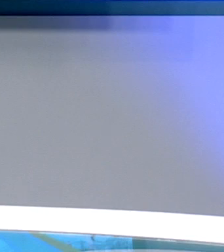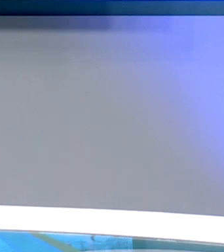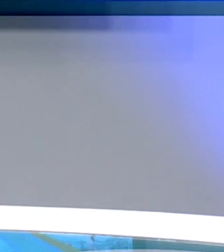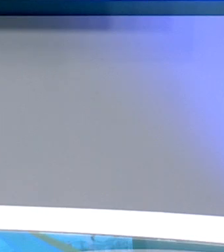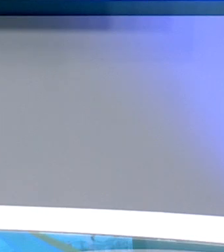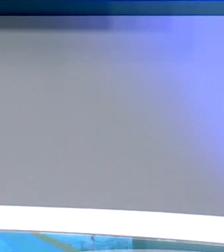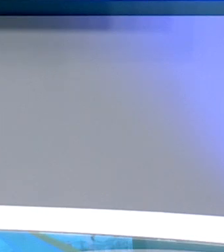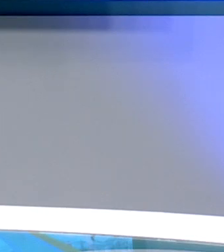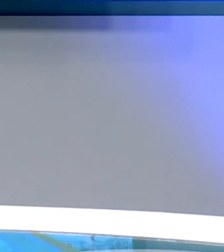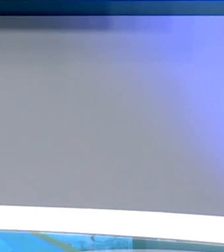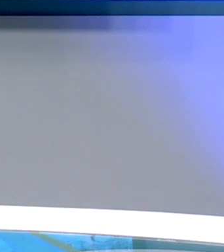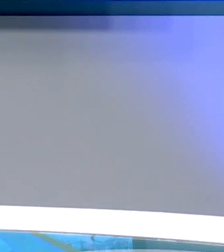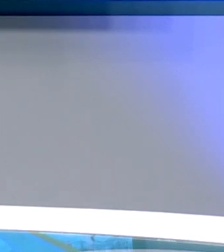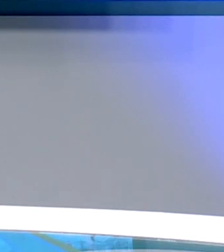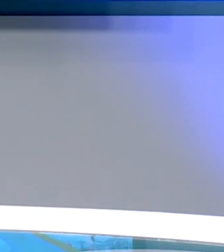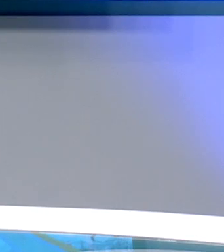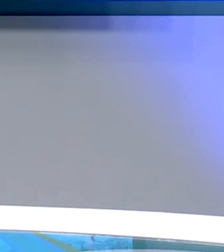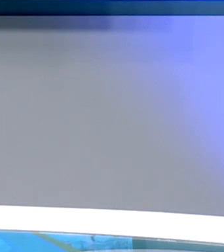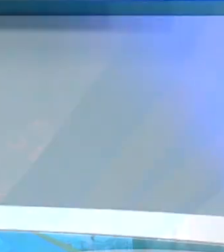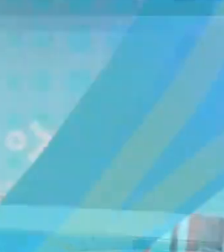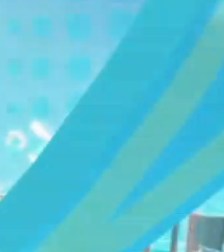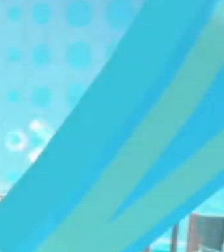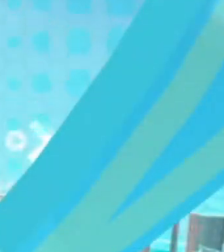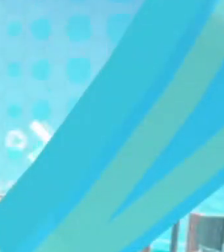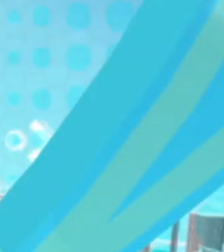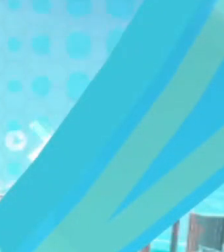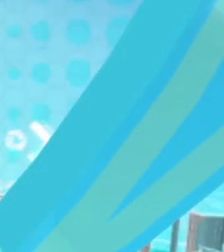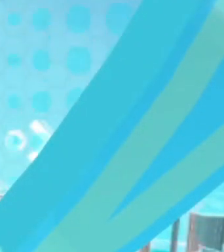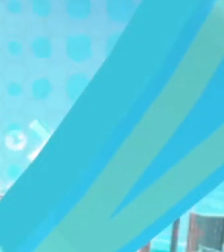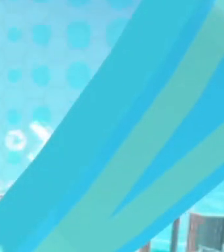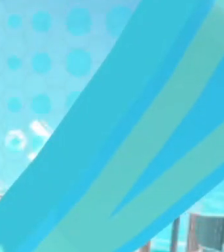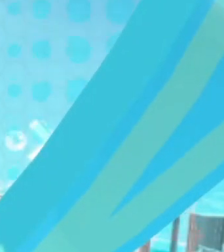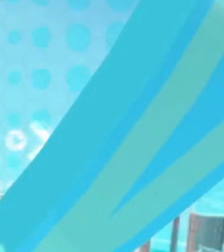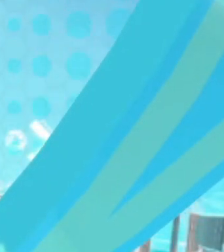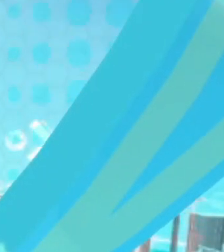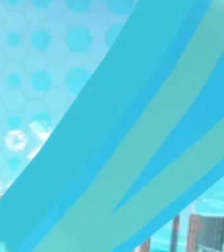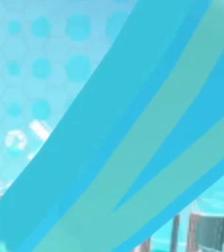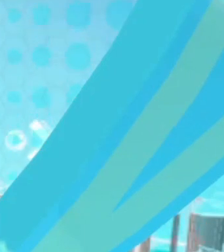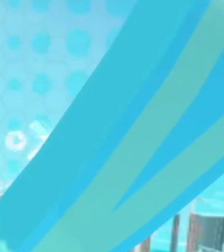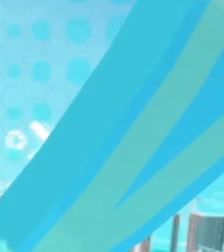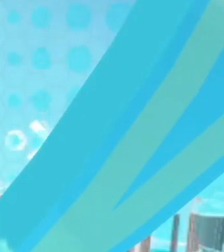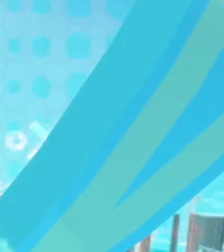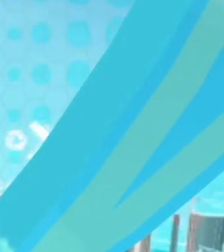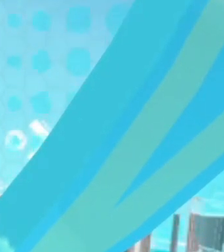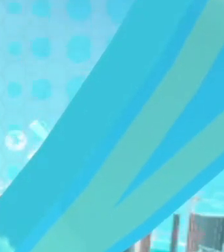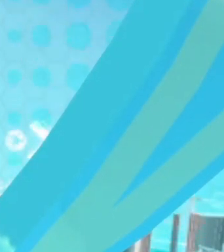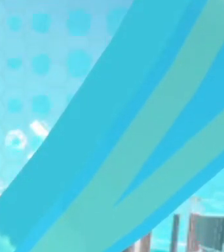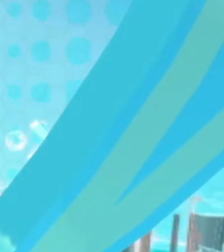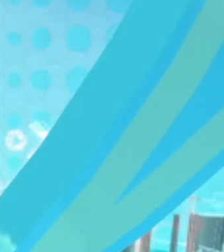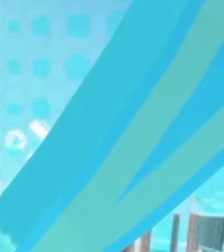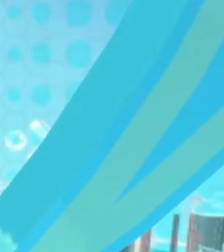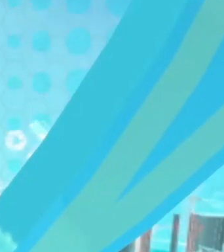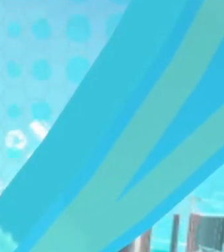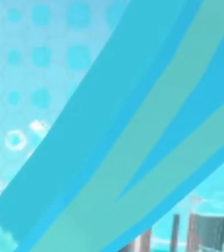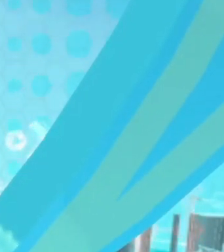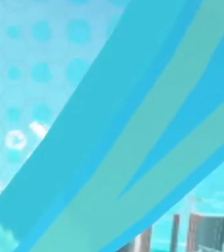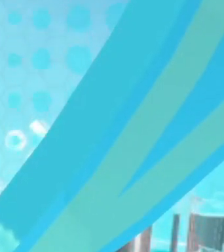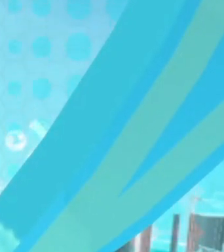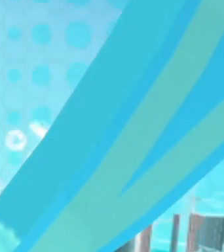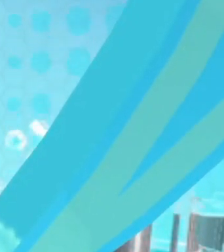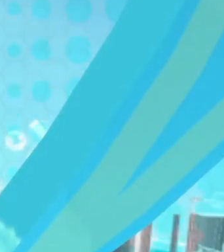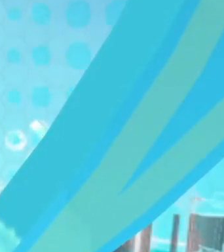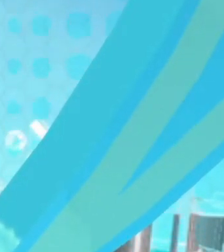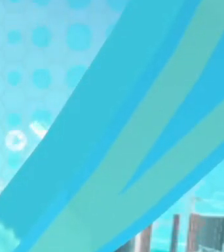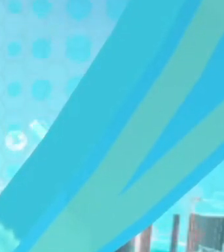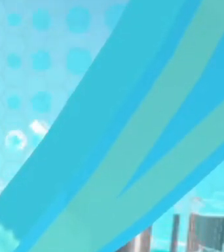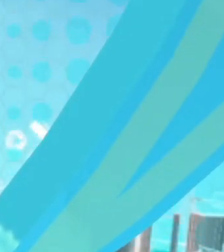vamos ahora a conocer la cotización de la divisa estadounidense el precio del dólar en la